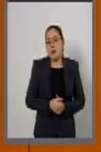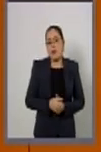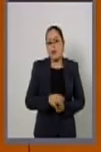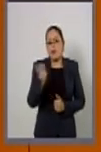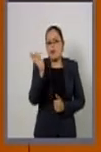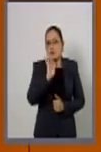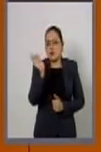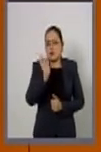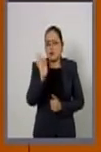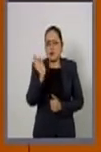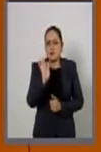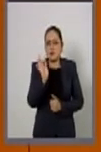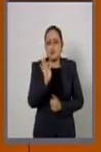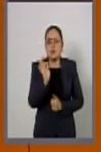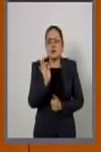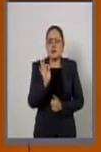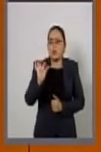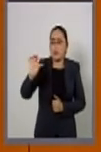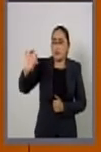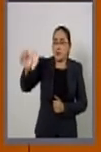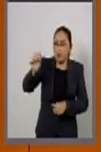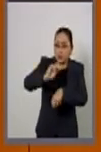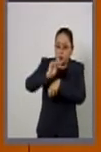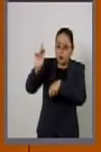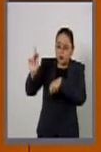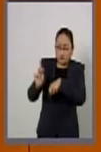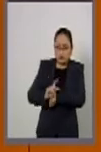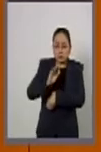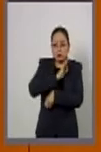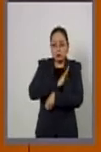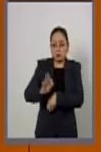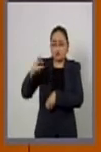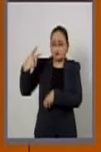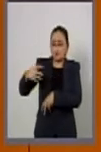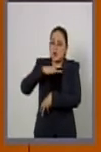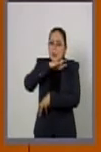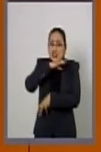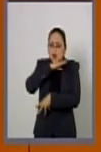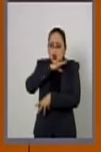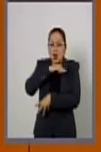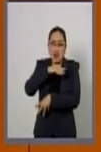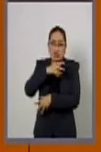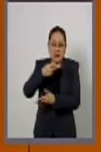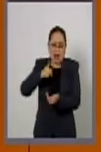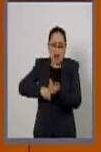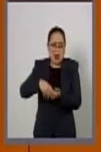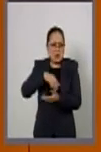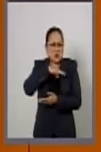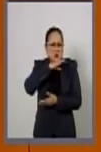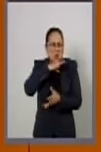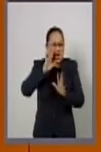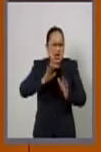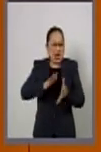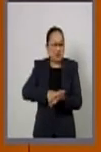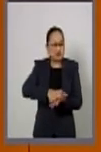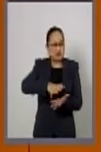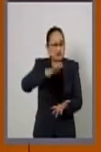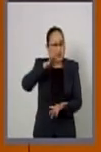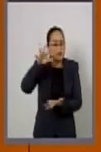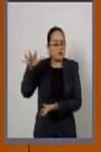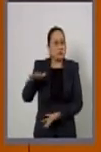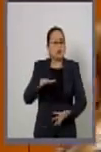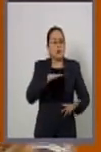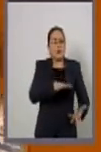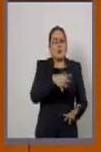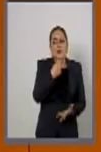de que entidades extranjeras puedan mover combustible gastado y desechos libremente dentro